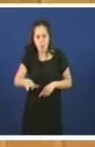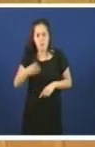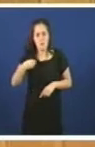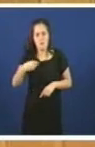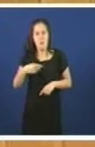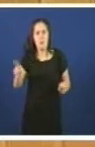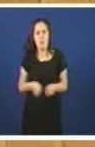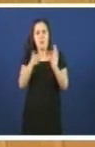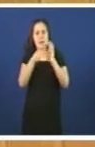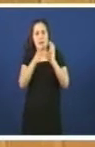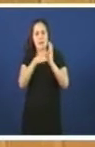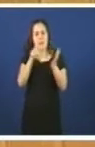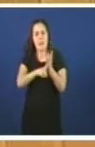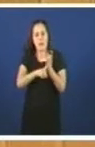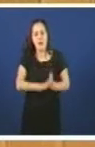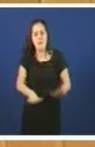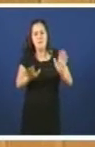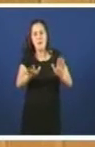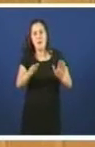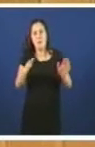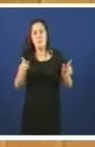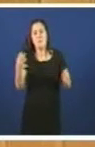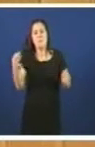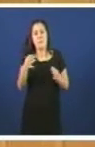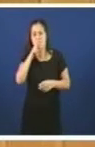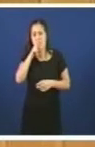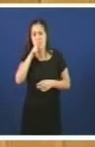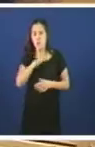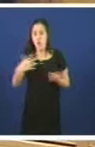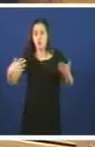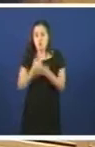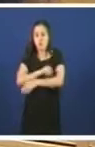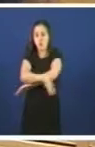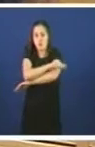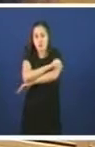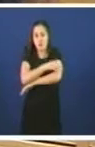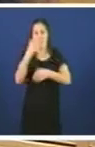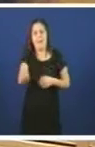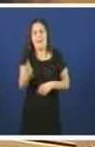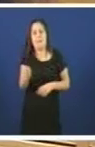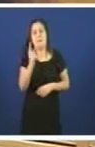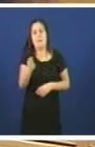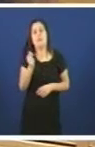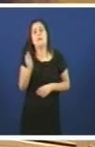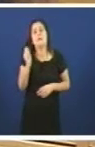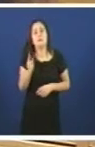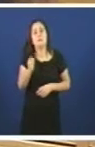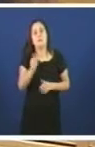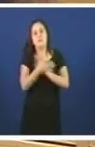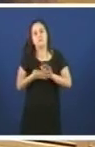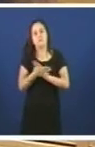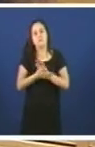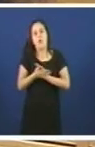empreguen, senón que a falen. Pois eu lle digo que todos e cada un dos conselleros están a falar habitualmente a lingua propia de Galicia.